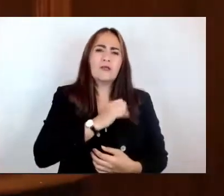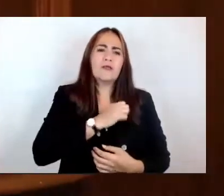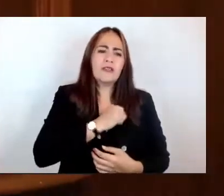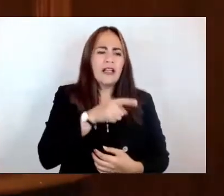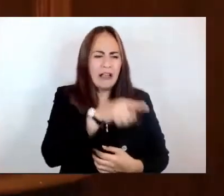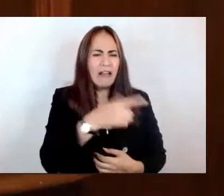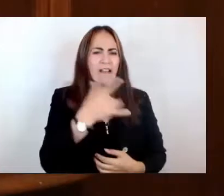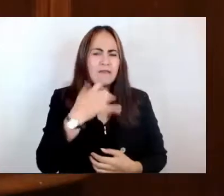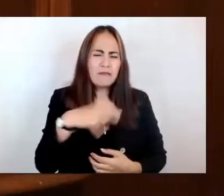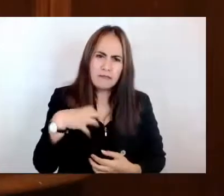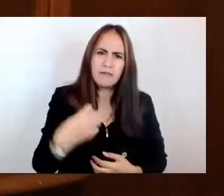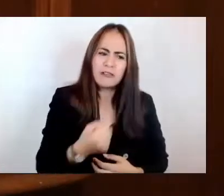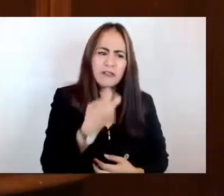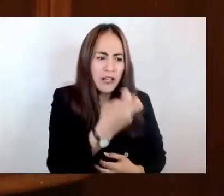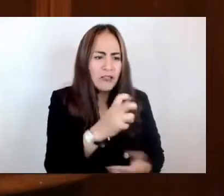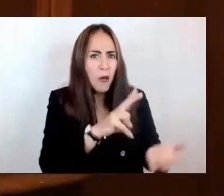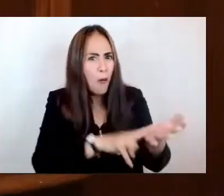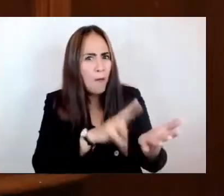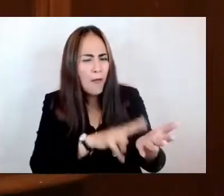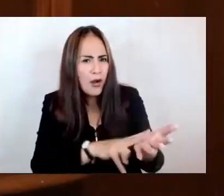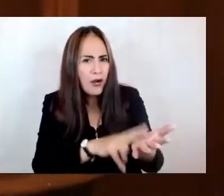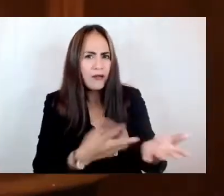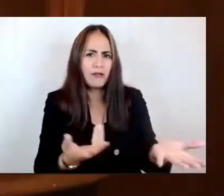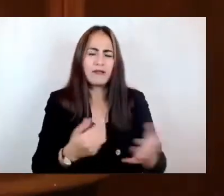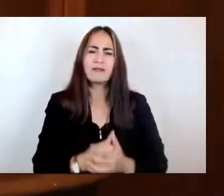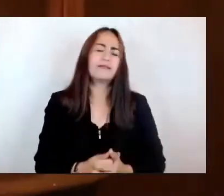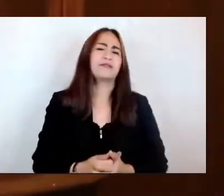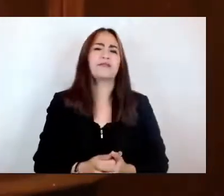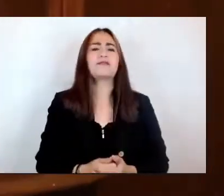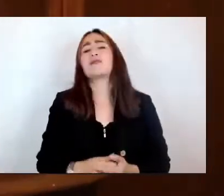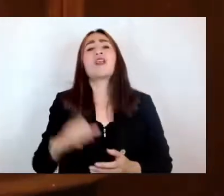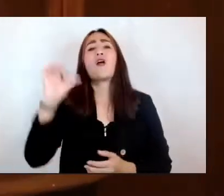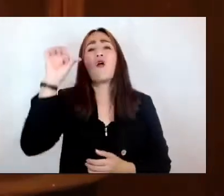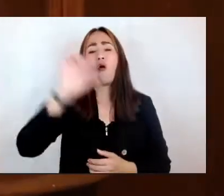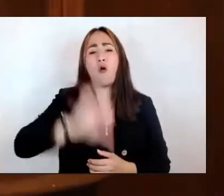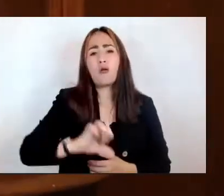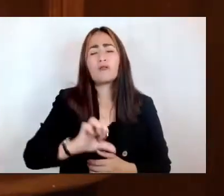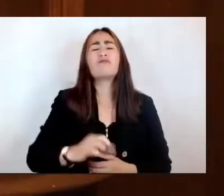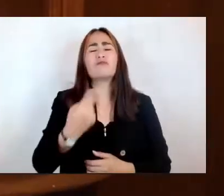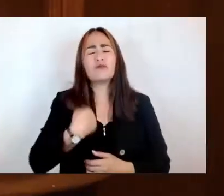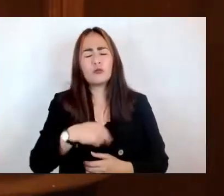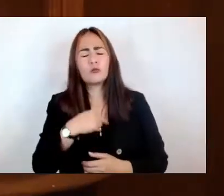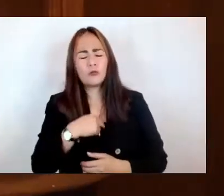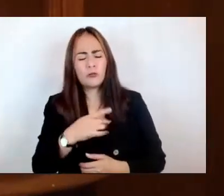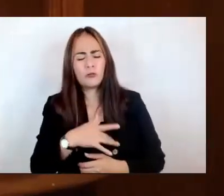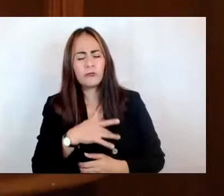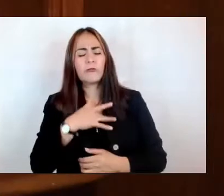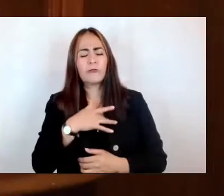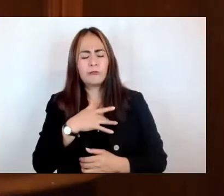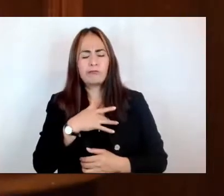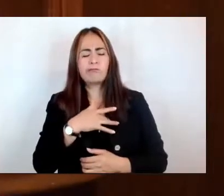comentarles y yo creo que nos encontramos todos y todas identificadas con estas